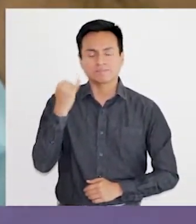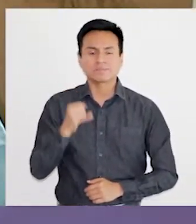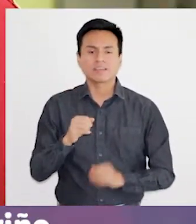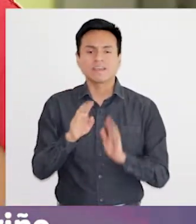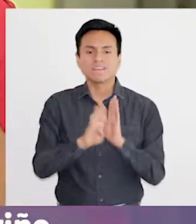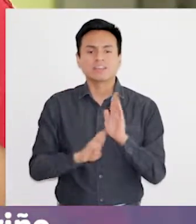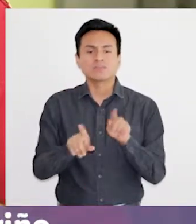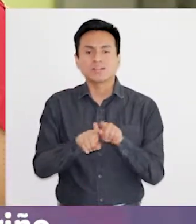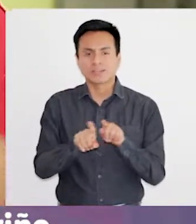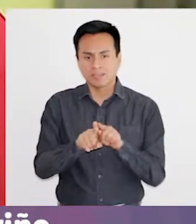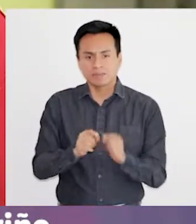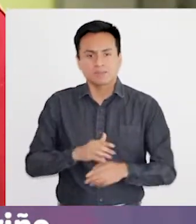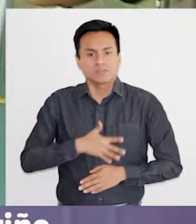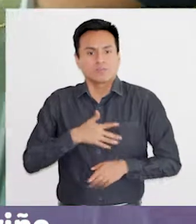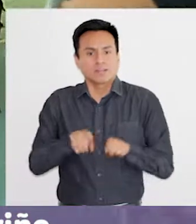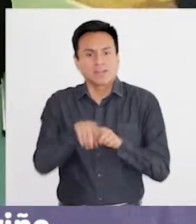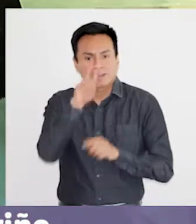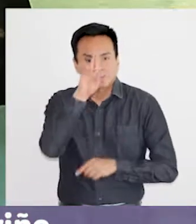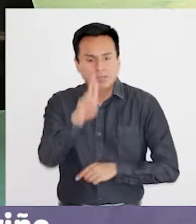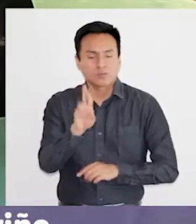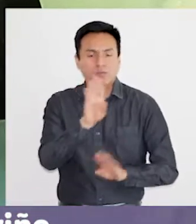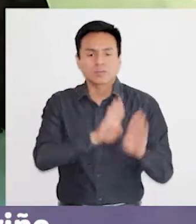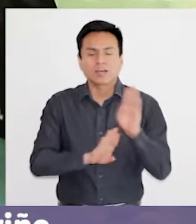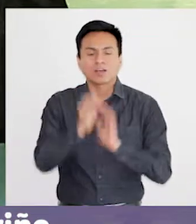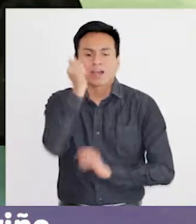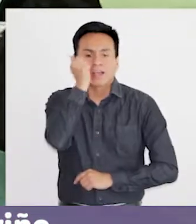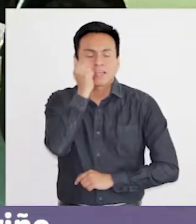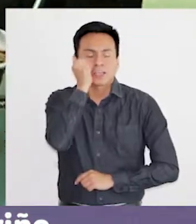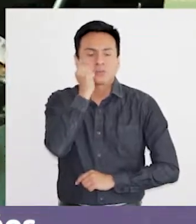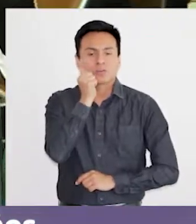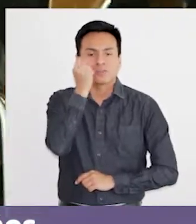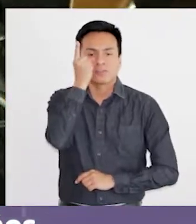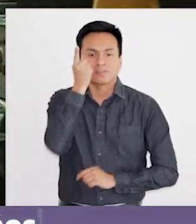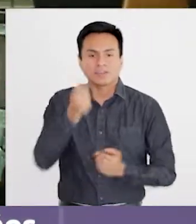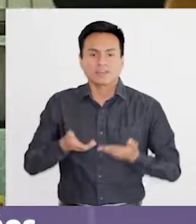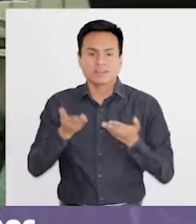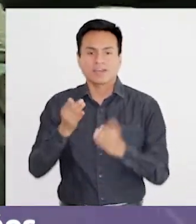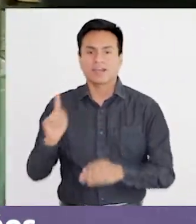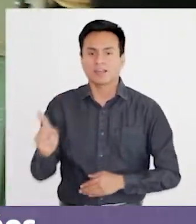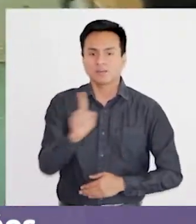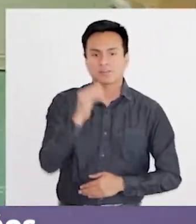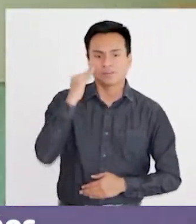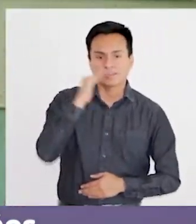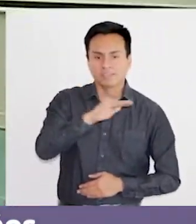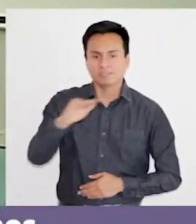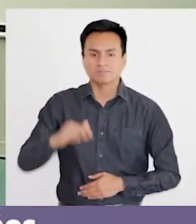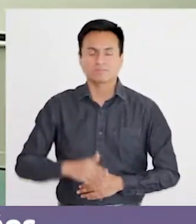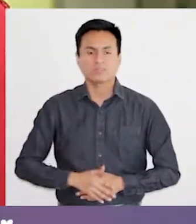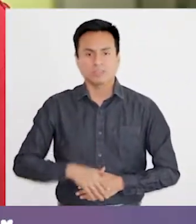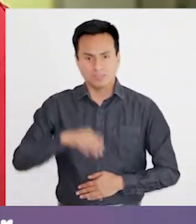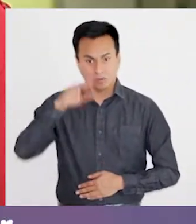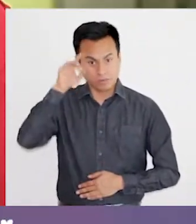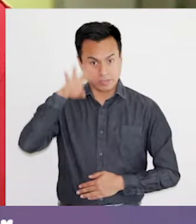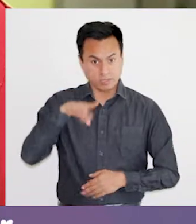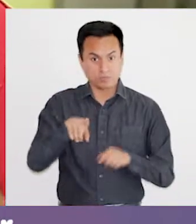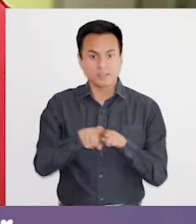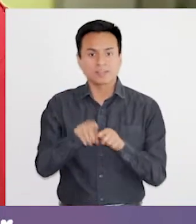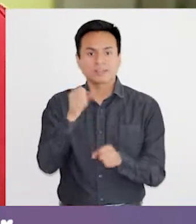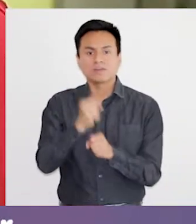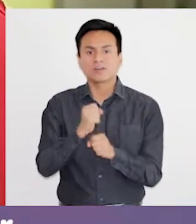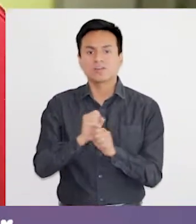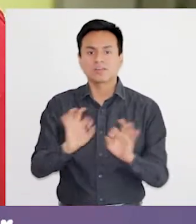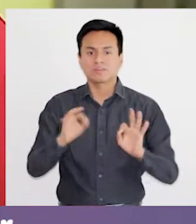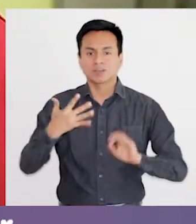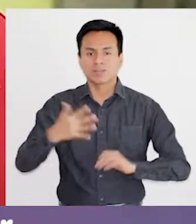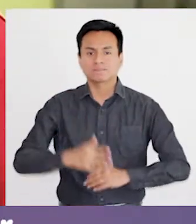independientes. La base es la emoción, el respeto, el cuidado, el cariño, la comprensión que le entregan a cada uno de los niños. Sé que